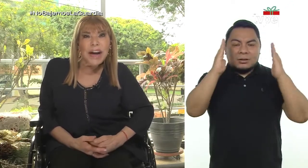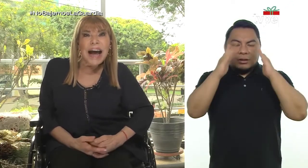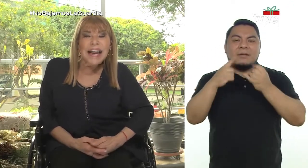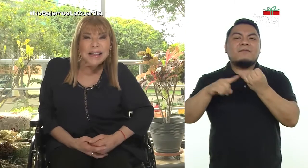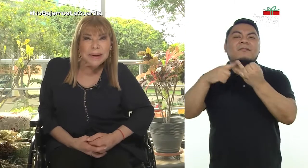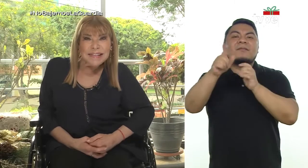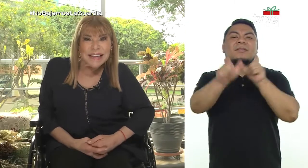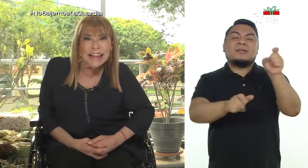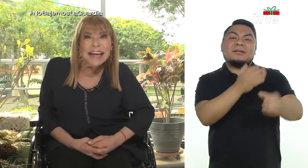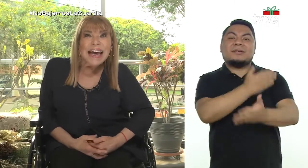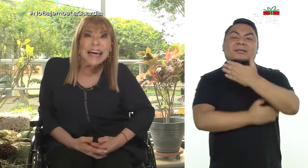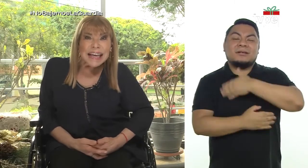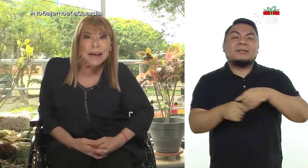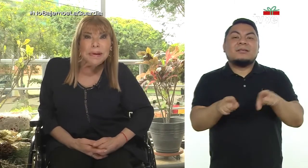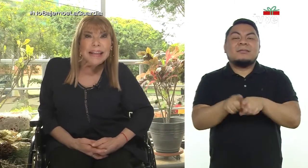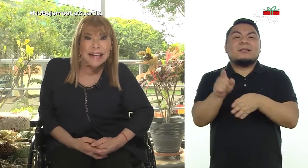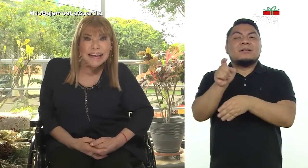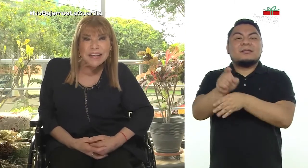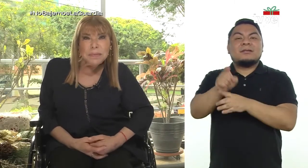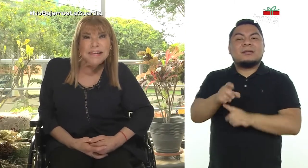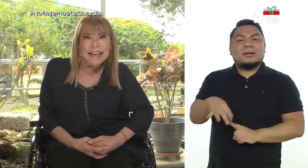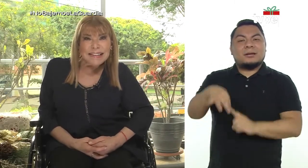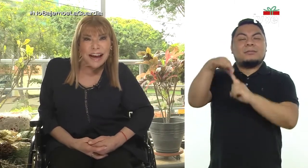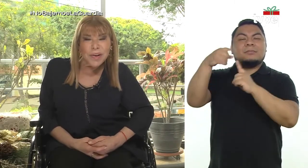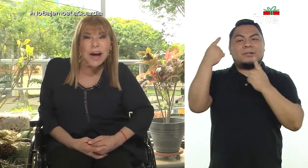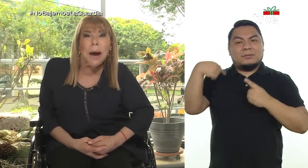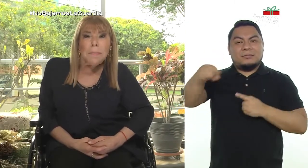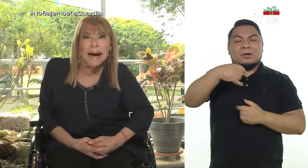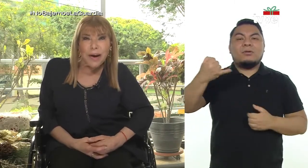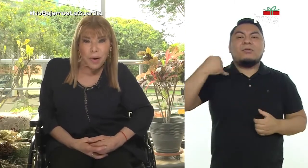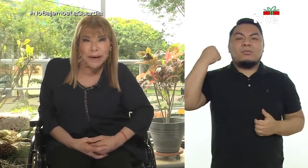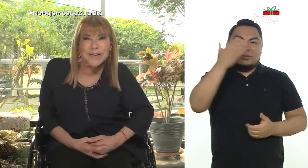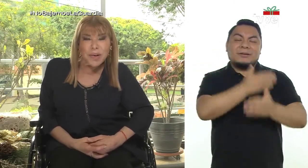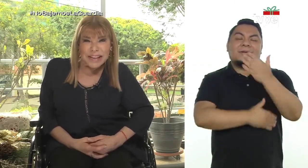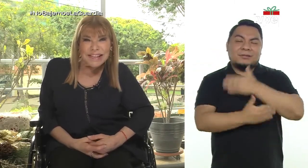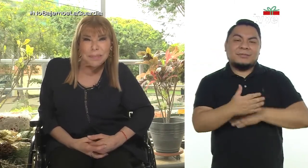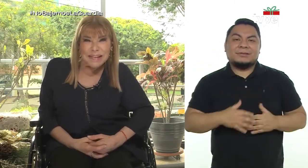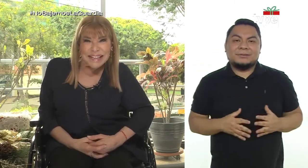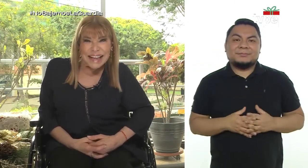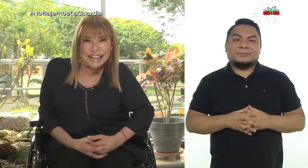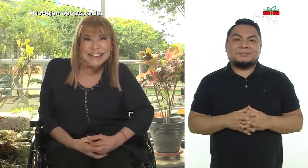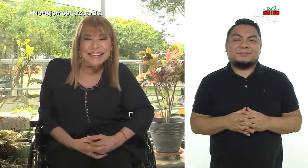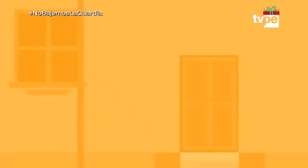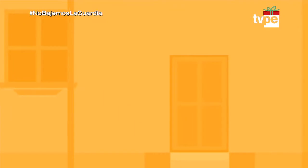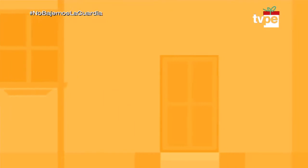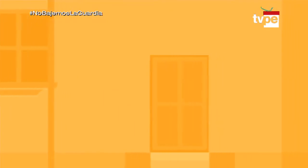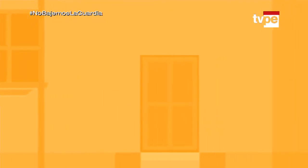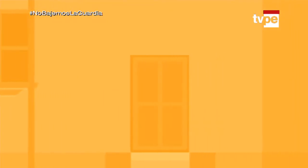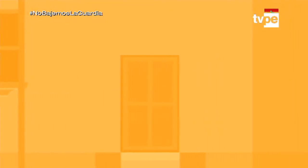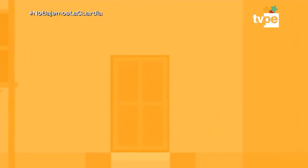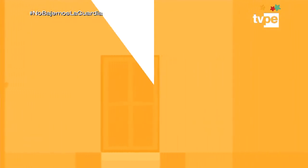de atención a la diversidad y también talleres especializados para jóvenes con discapacidad.